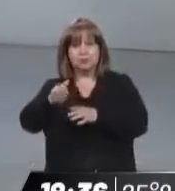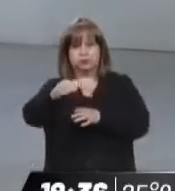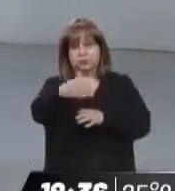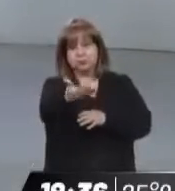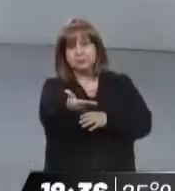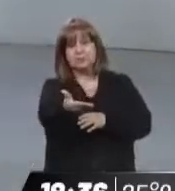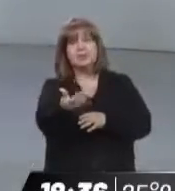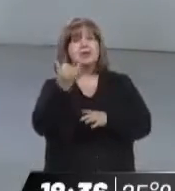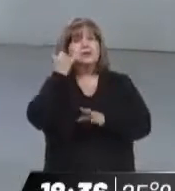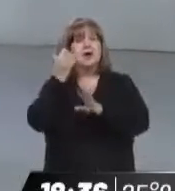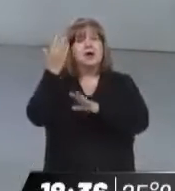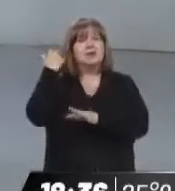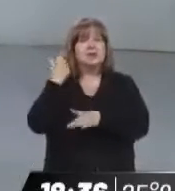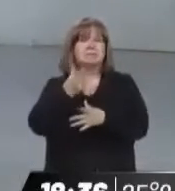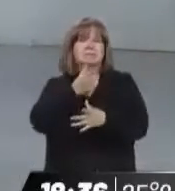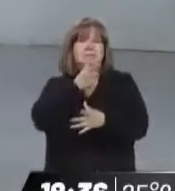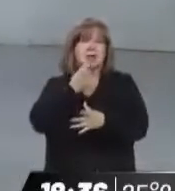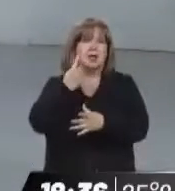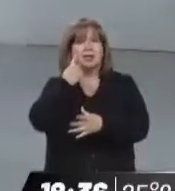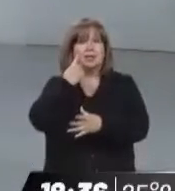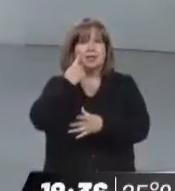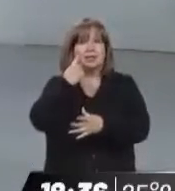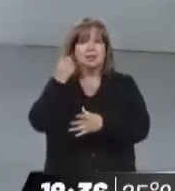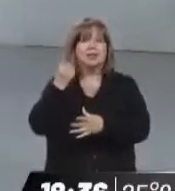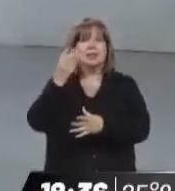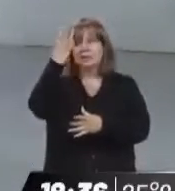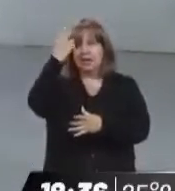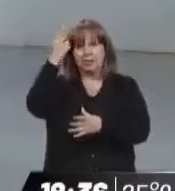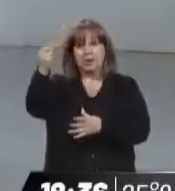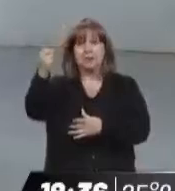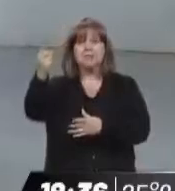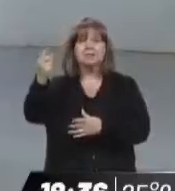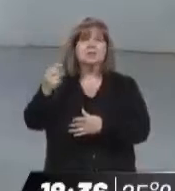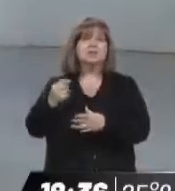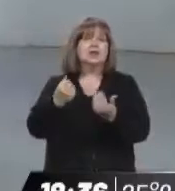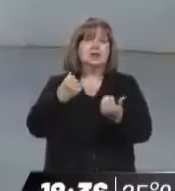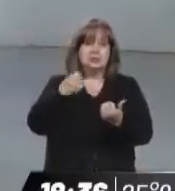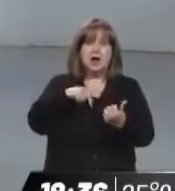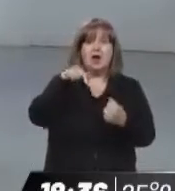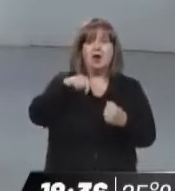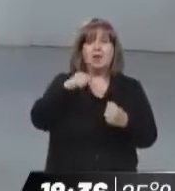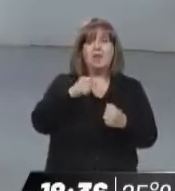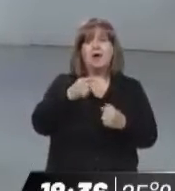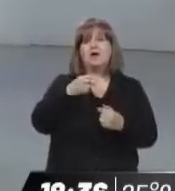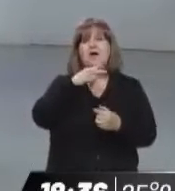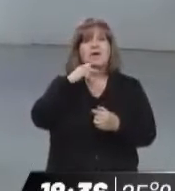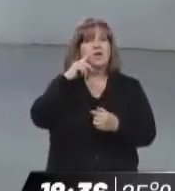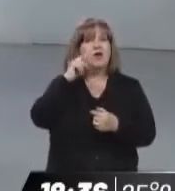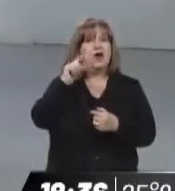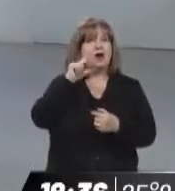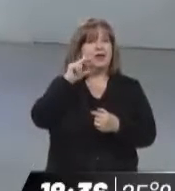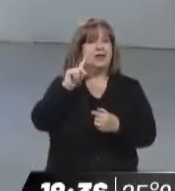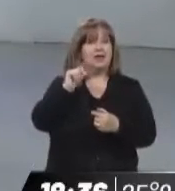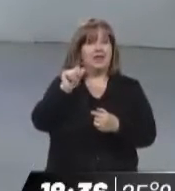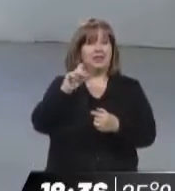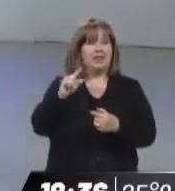o casi acusación del intendente de San Martín y hoy la respuesta formal de vialidad, Pablo. Había tenido que ver con el mal estado de la ruta. ¿Qué